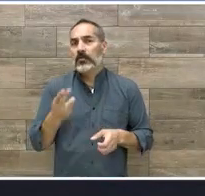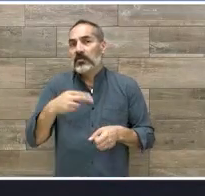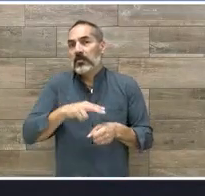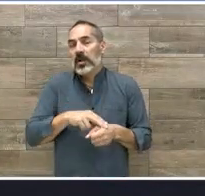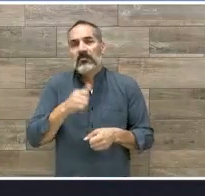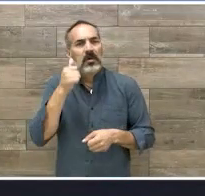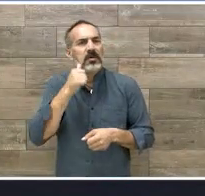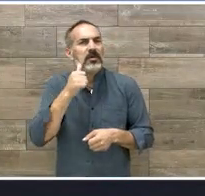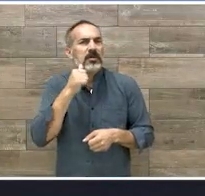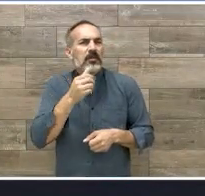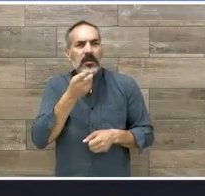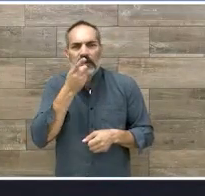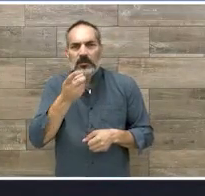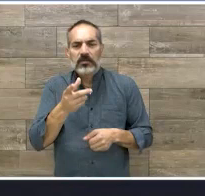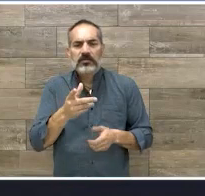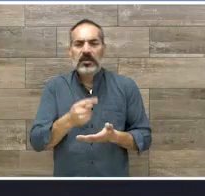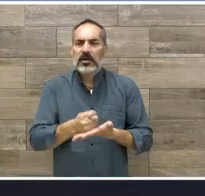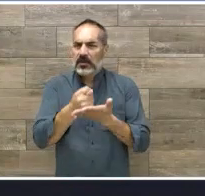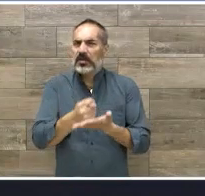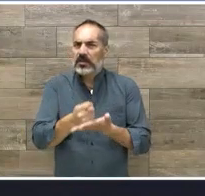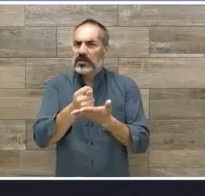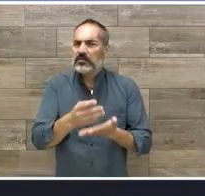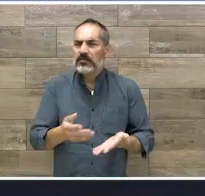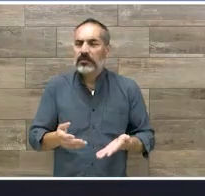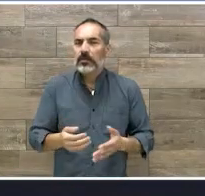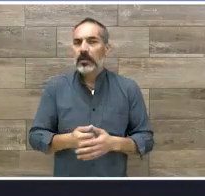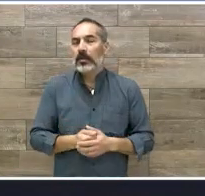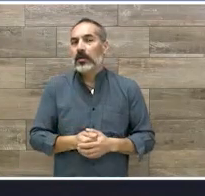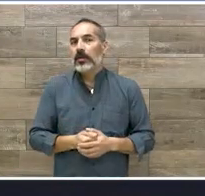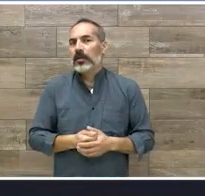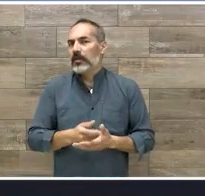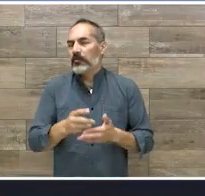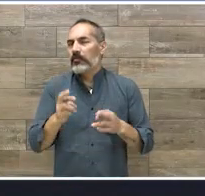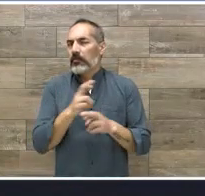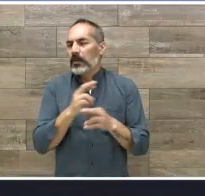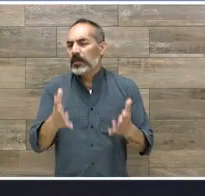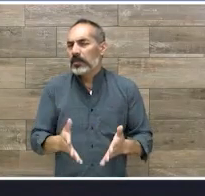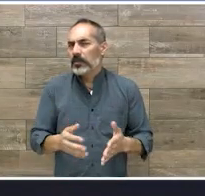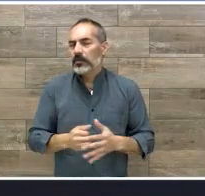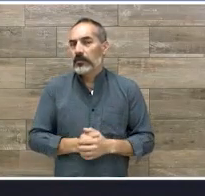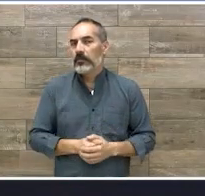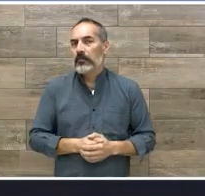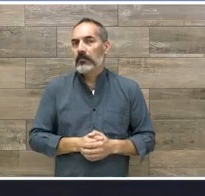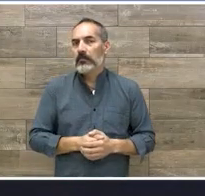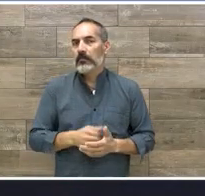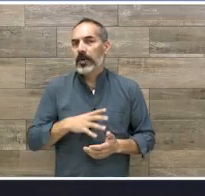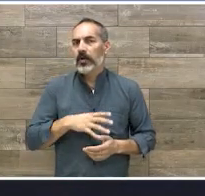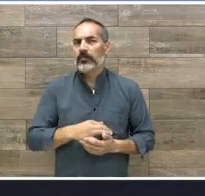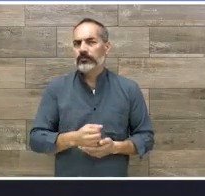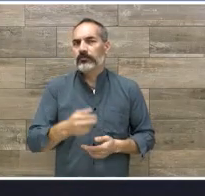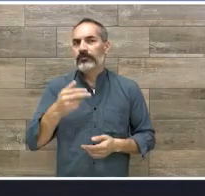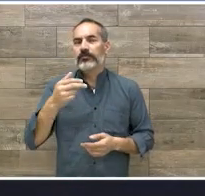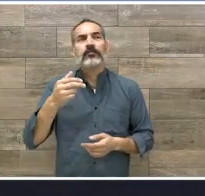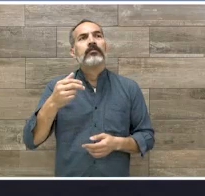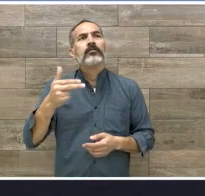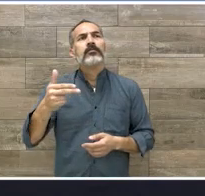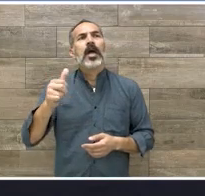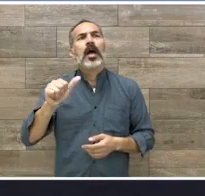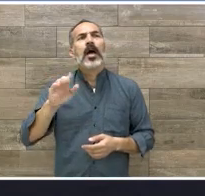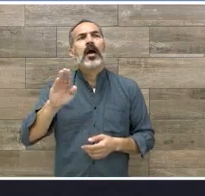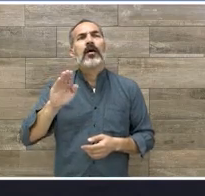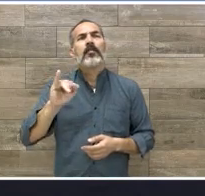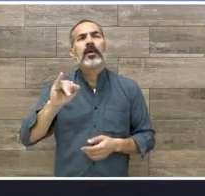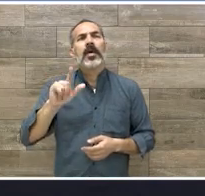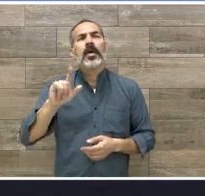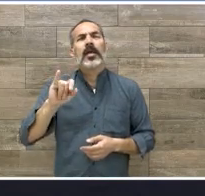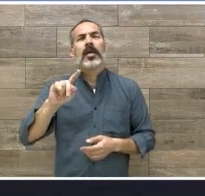de rehabilitación, pero no de habilitación. Yo la primera vez que escuché el término habilitación fue presente en un congreso de neurorehabilitación